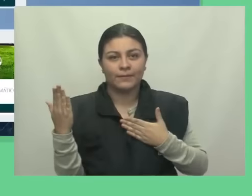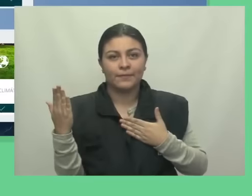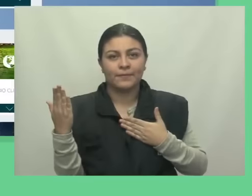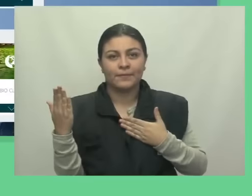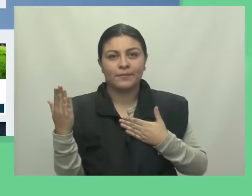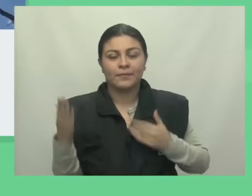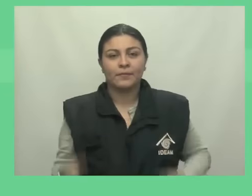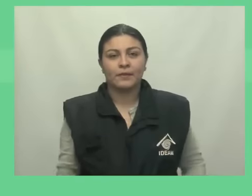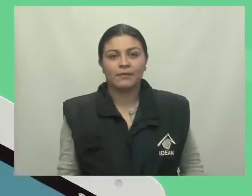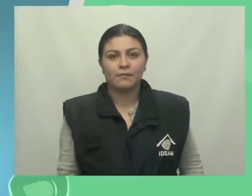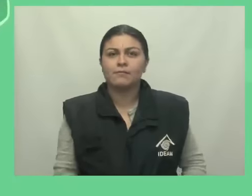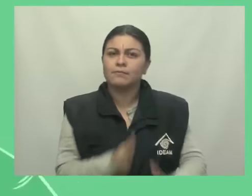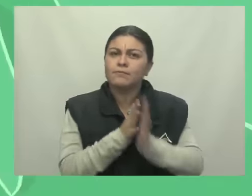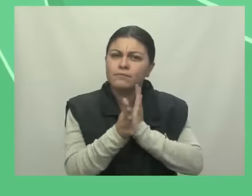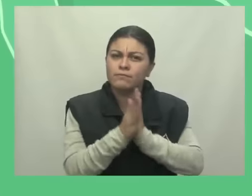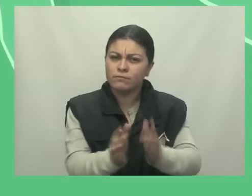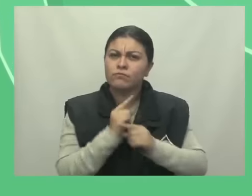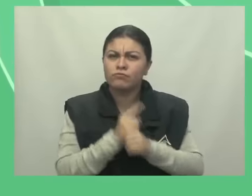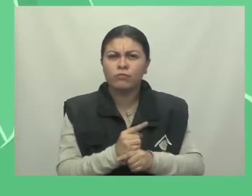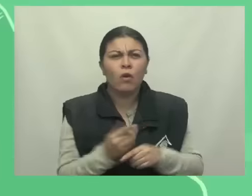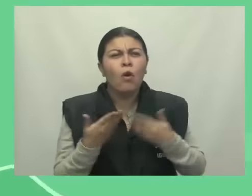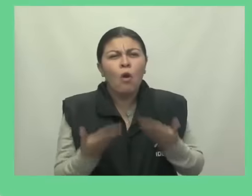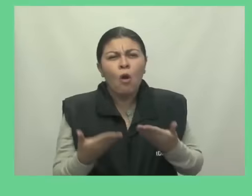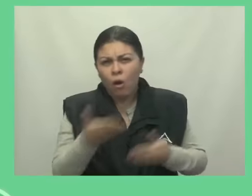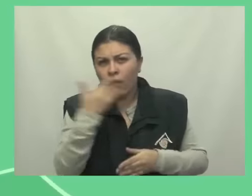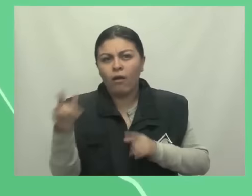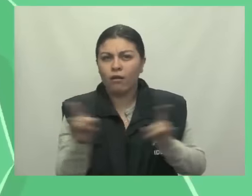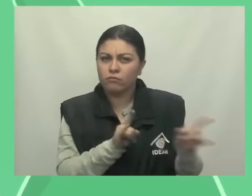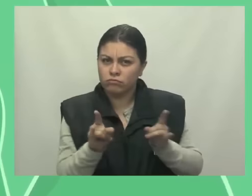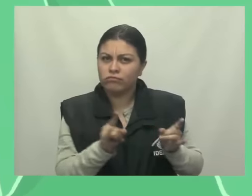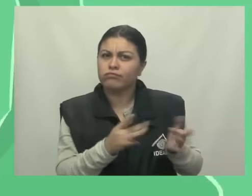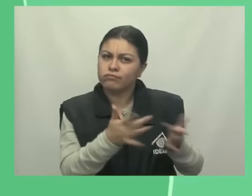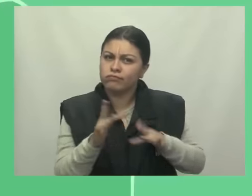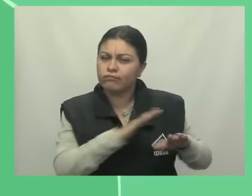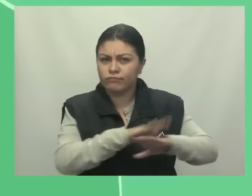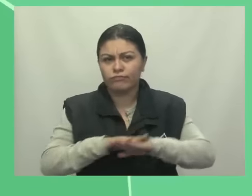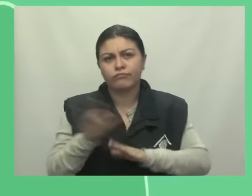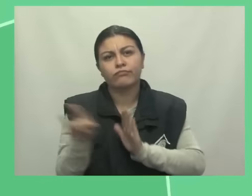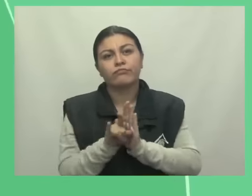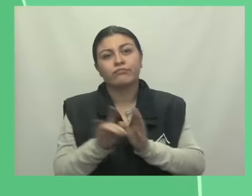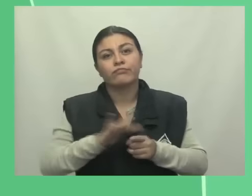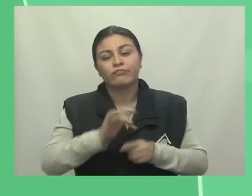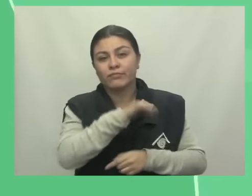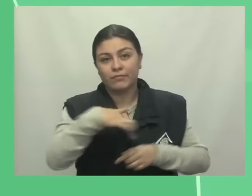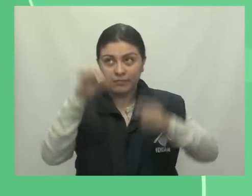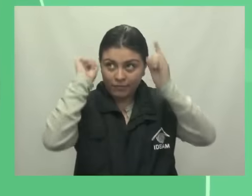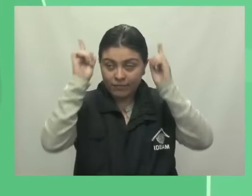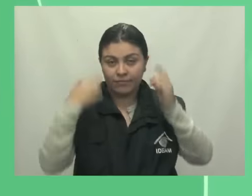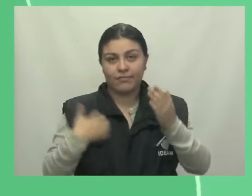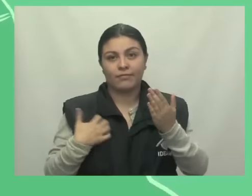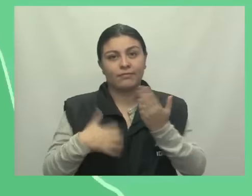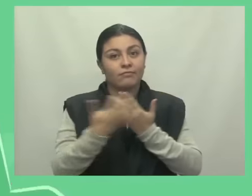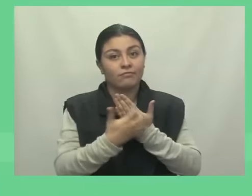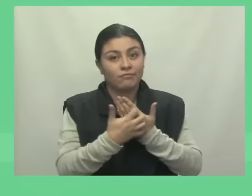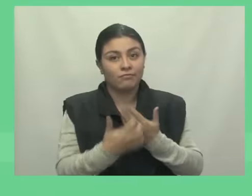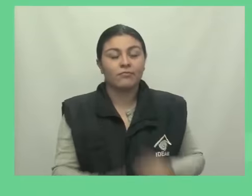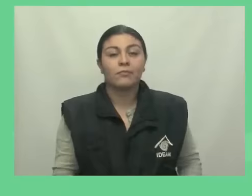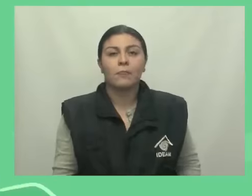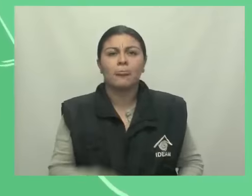.gov.co. Y para estar informado al instante, descarga nuestra aplicación Mi Pronóstico desde Google Play o App Store.